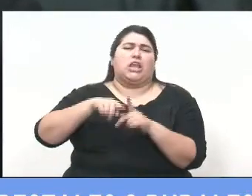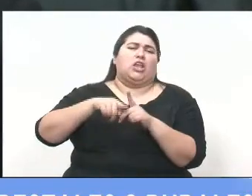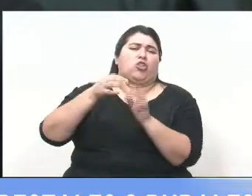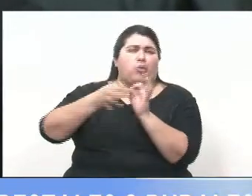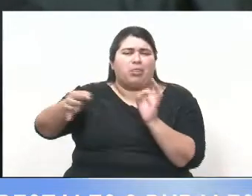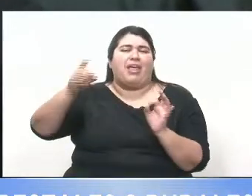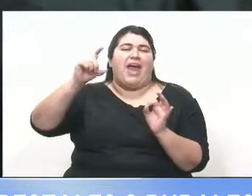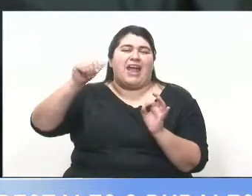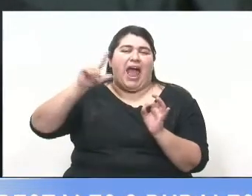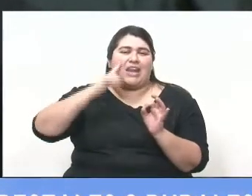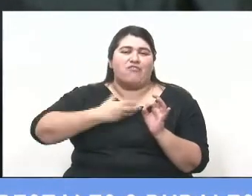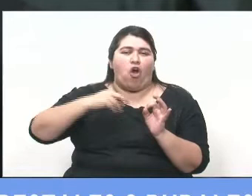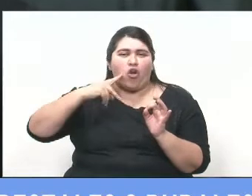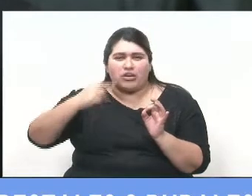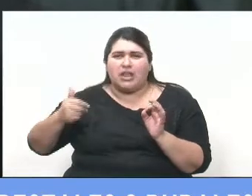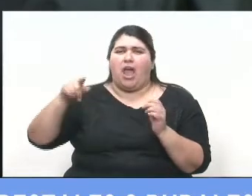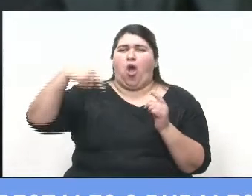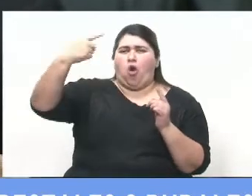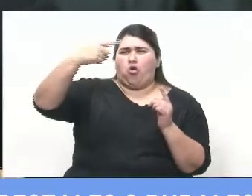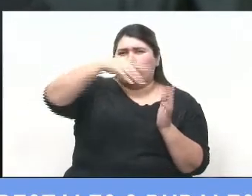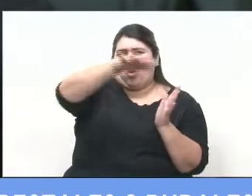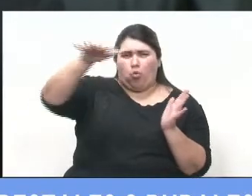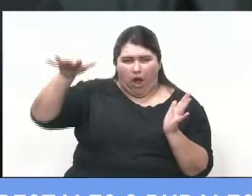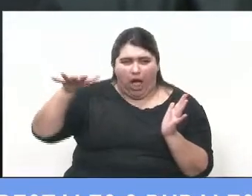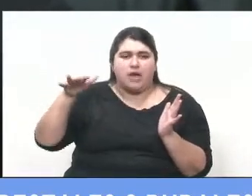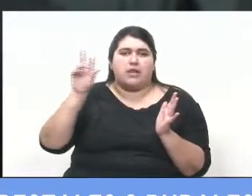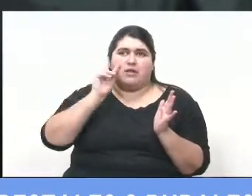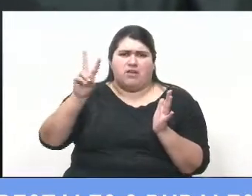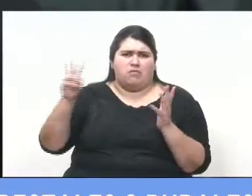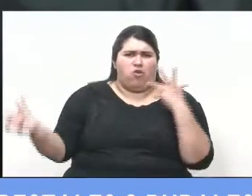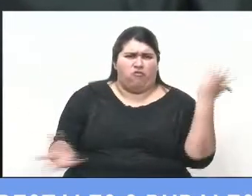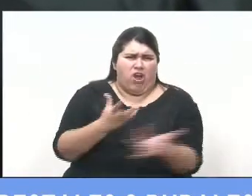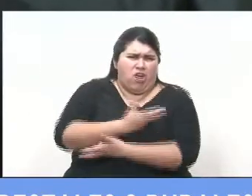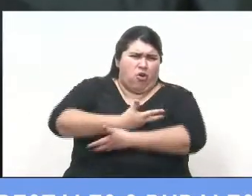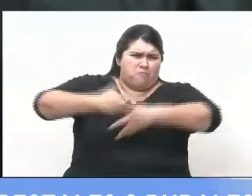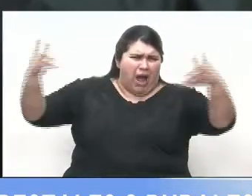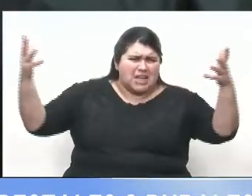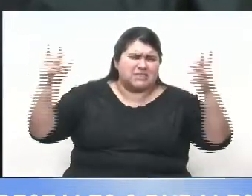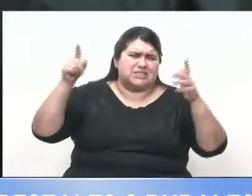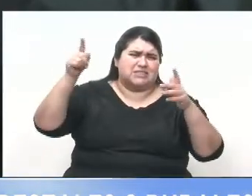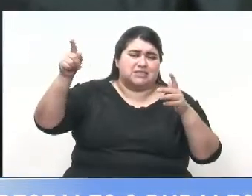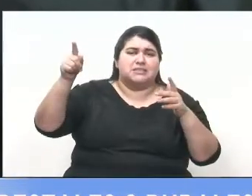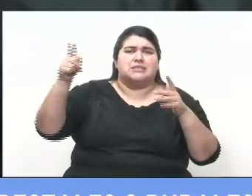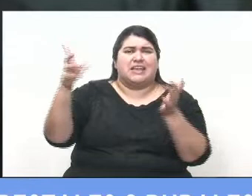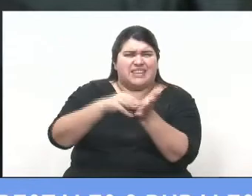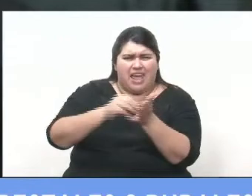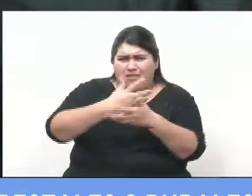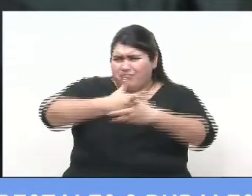extensiones, gracias compañera, de tierra,